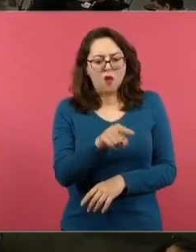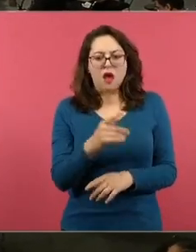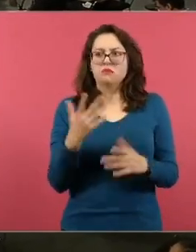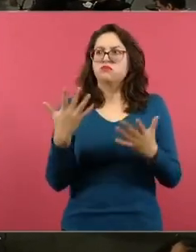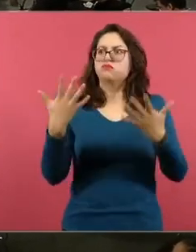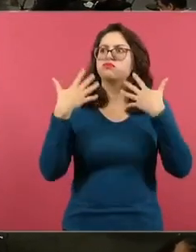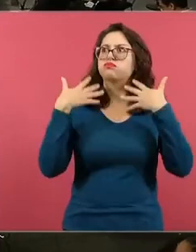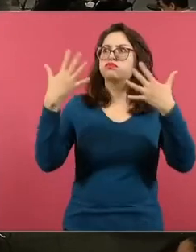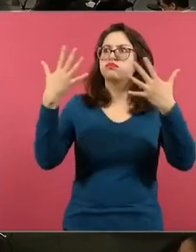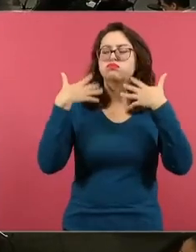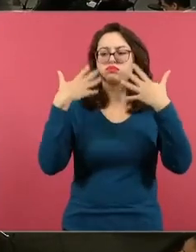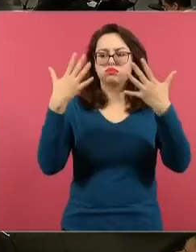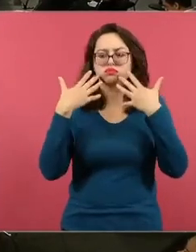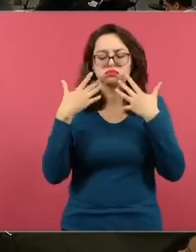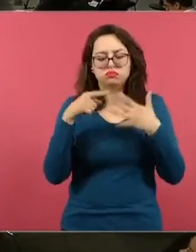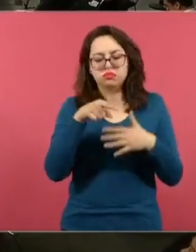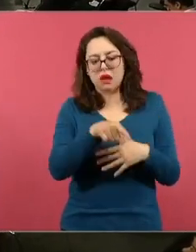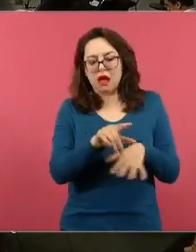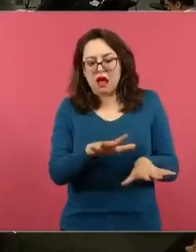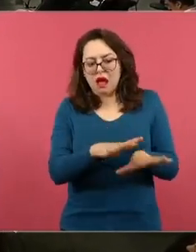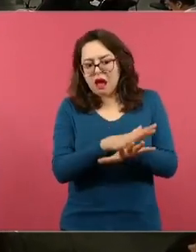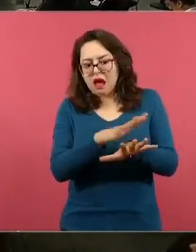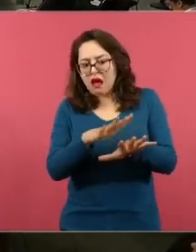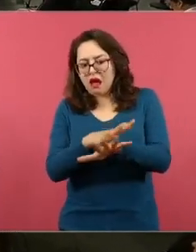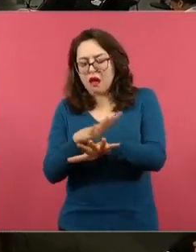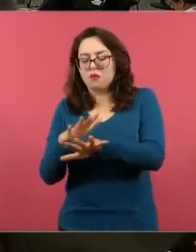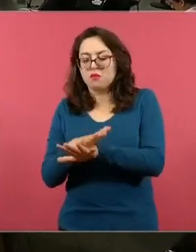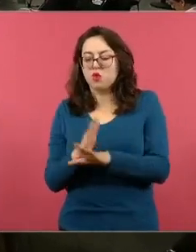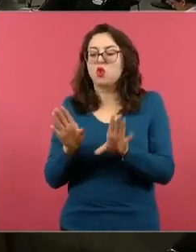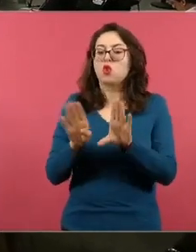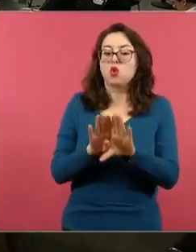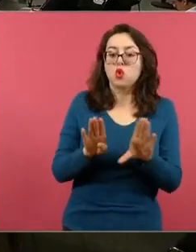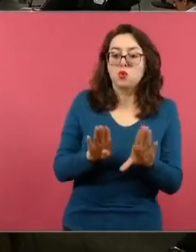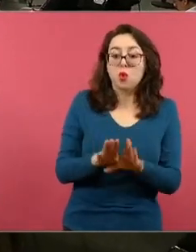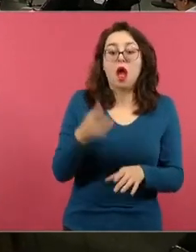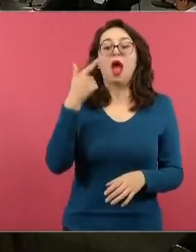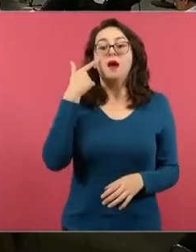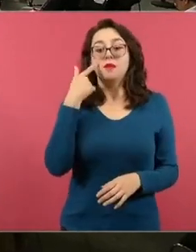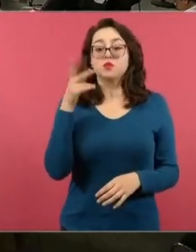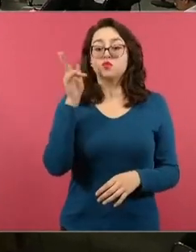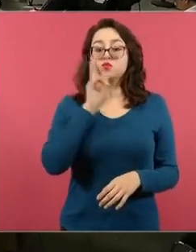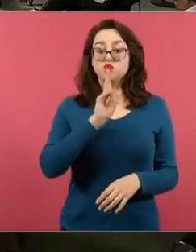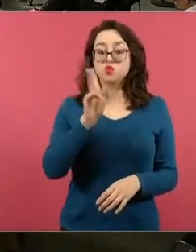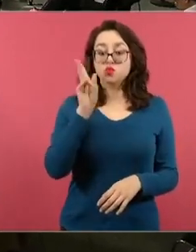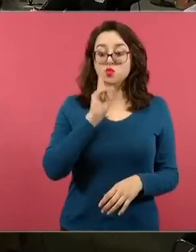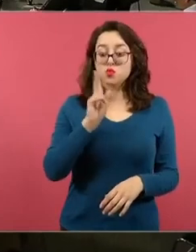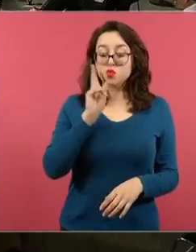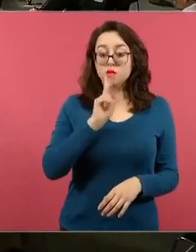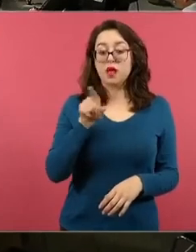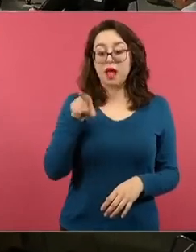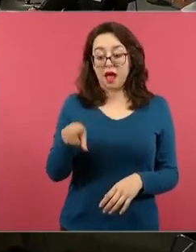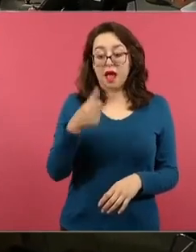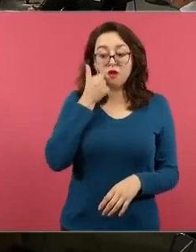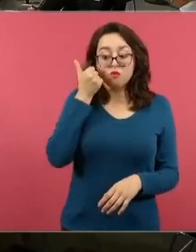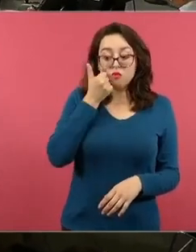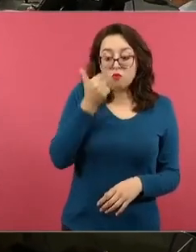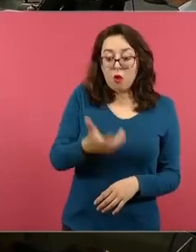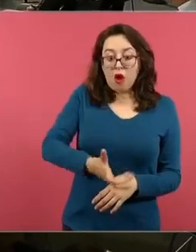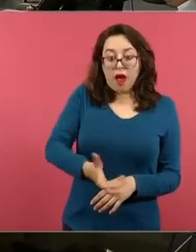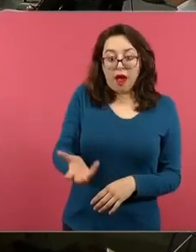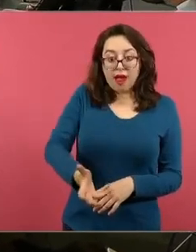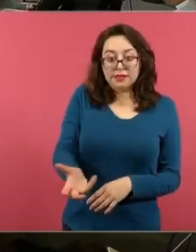agua. Se le pide al alumno que realice un experimento en donde vamos a encontrar